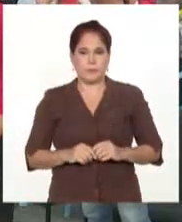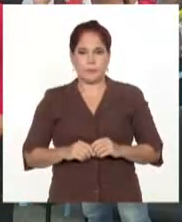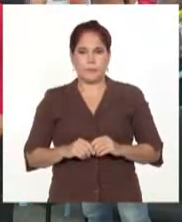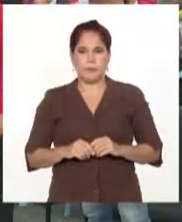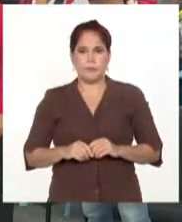Noticias.